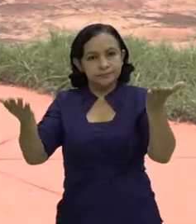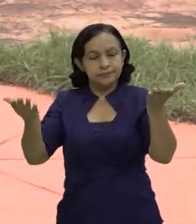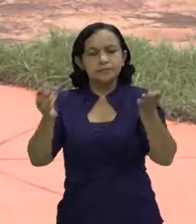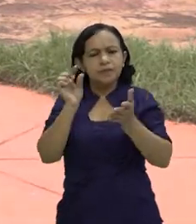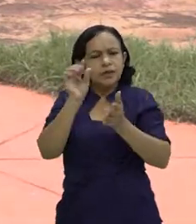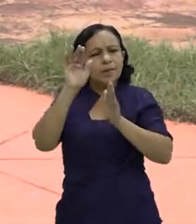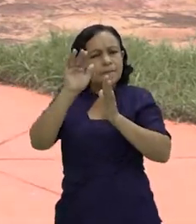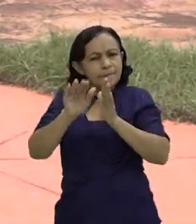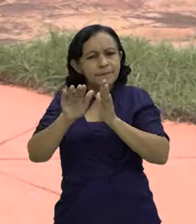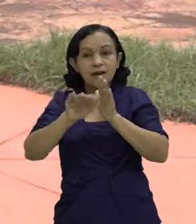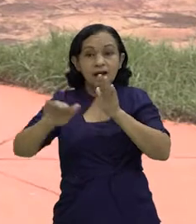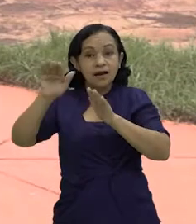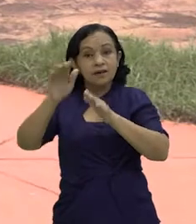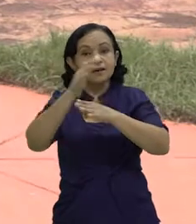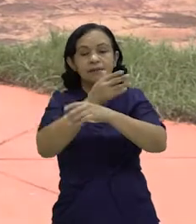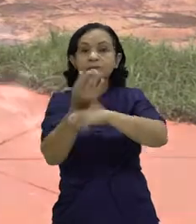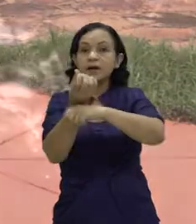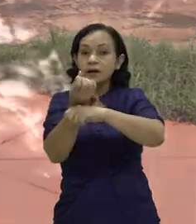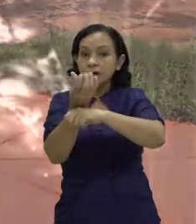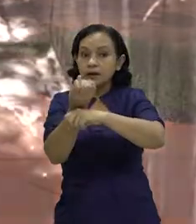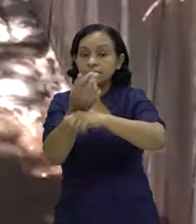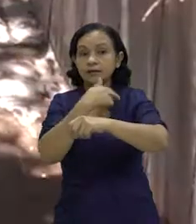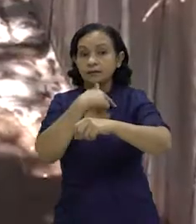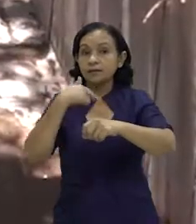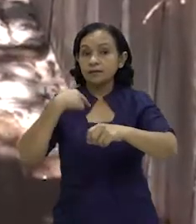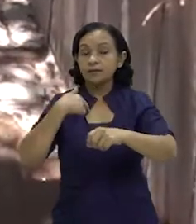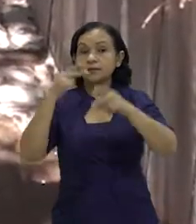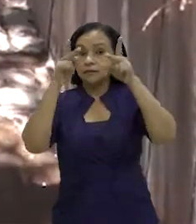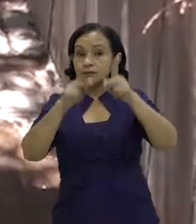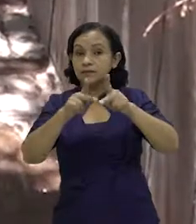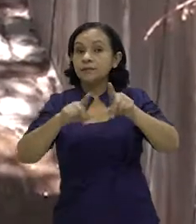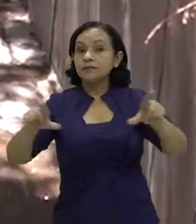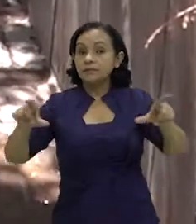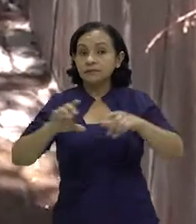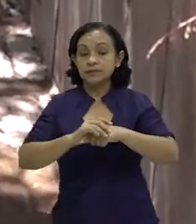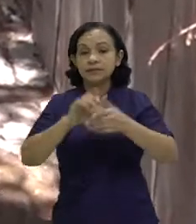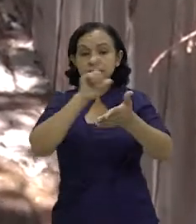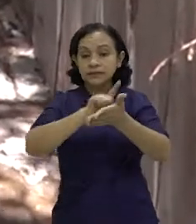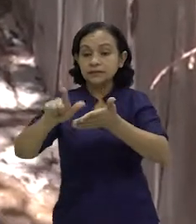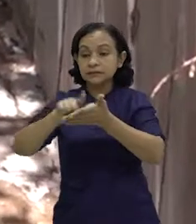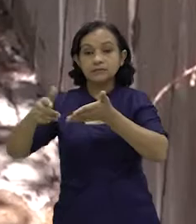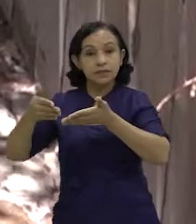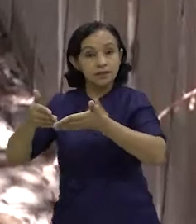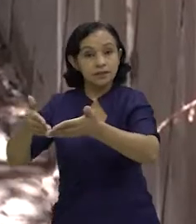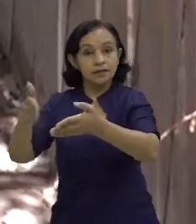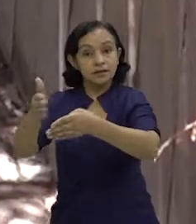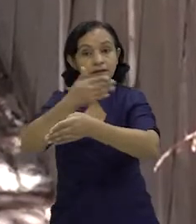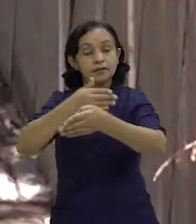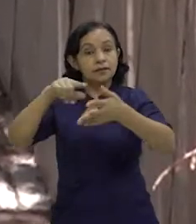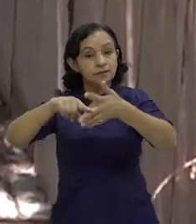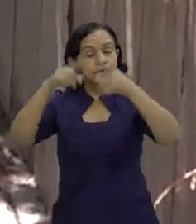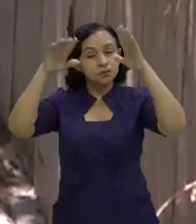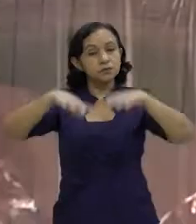pero ya ha disminuido. Para eso la alcaldía implementa el plan también de que es limpiar los cauces, antes de